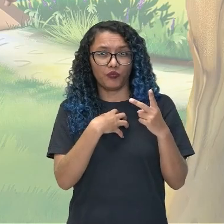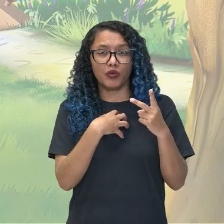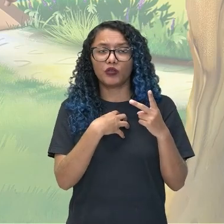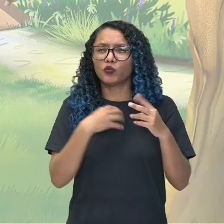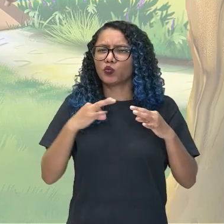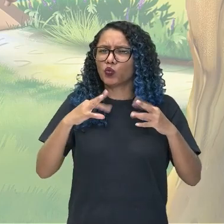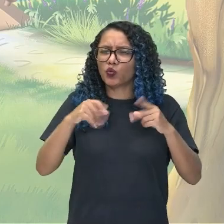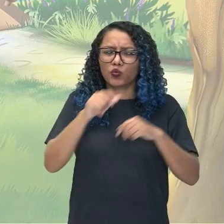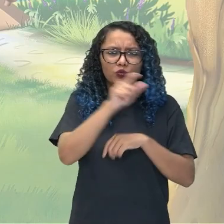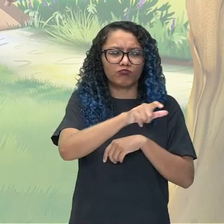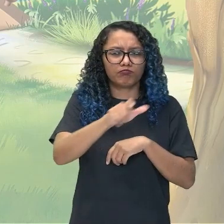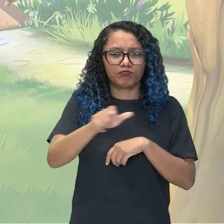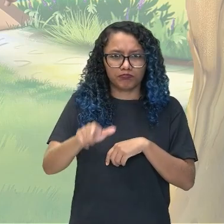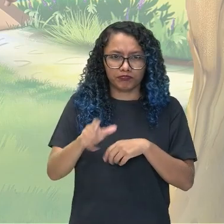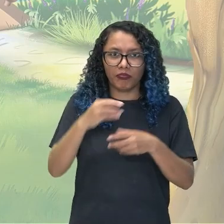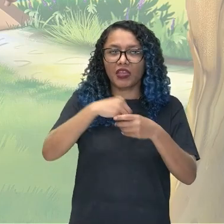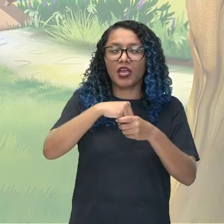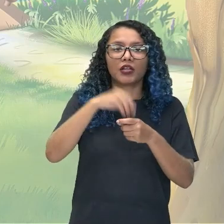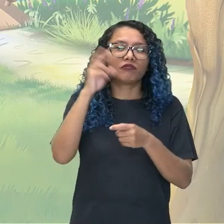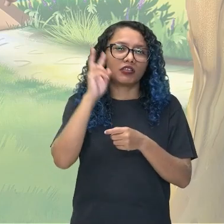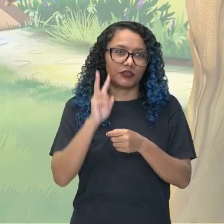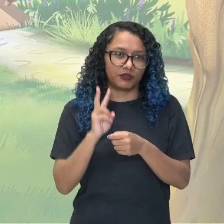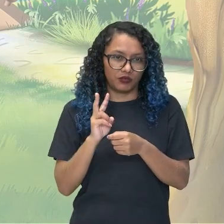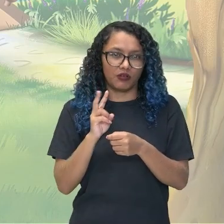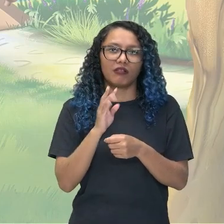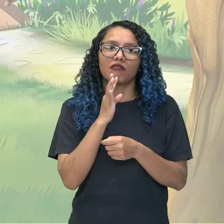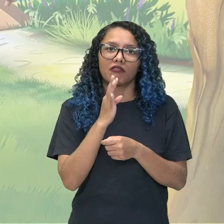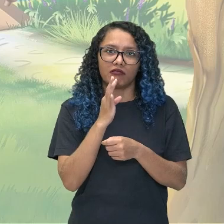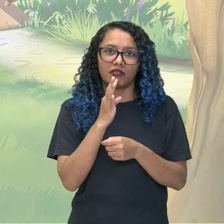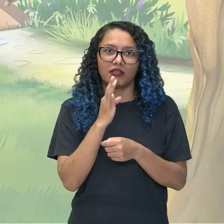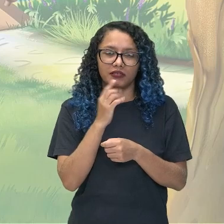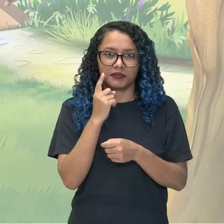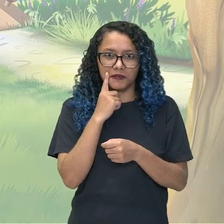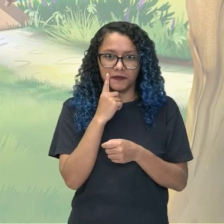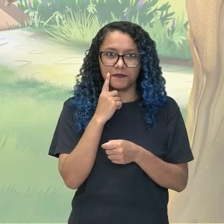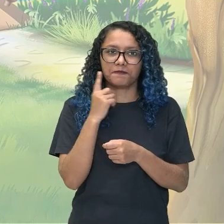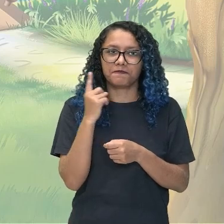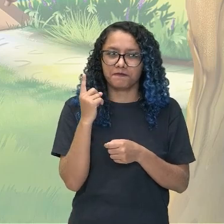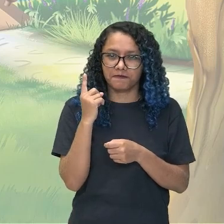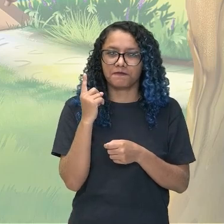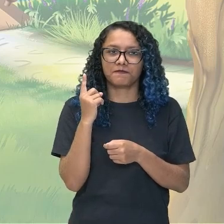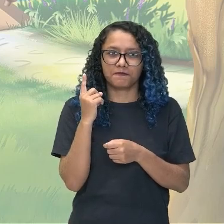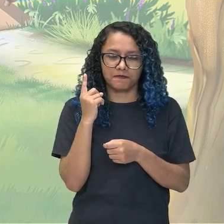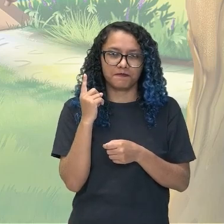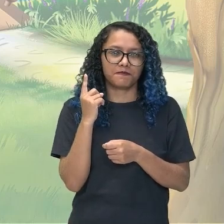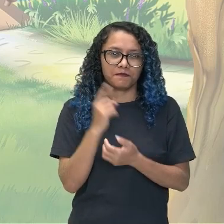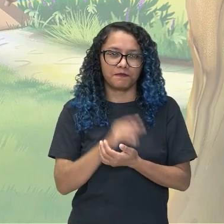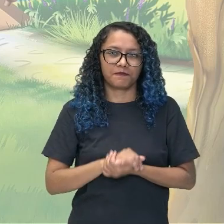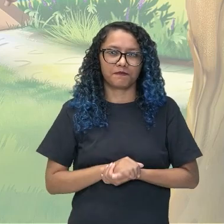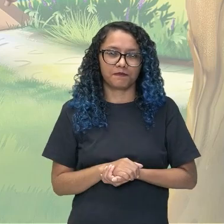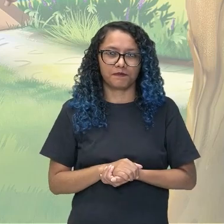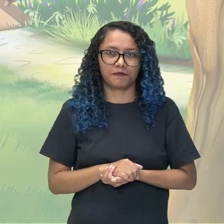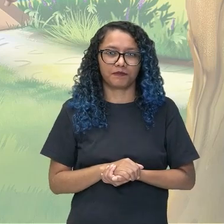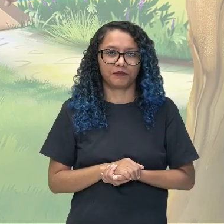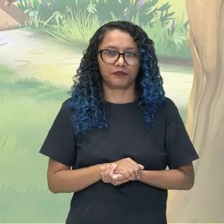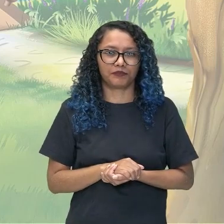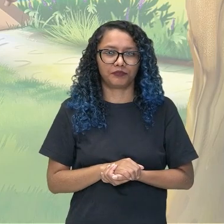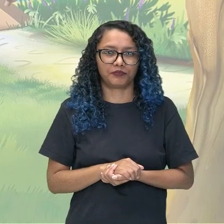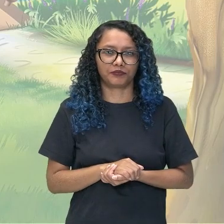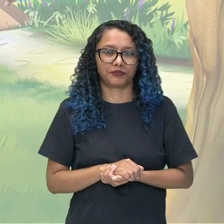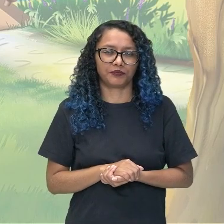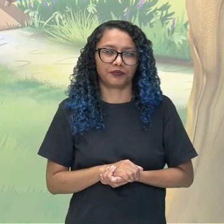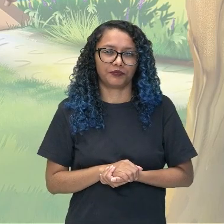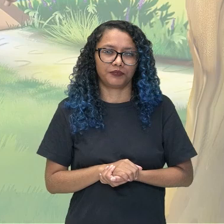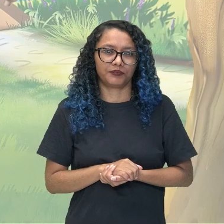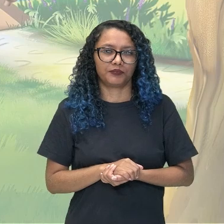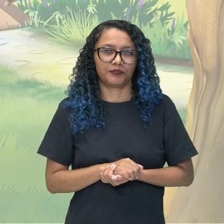todos los personajes envolvidos. Entonces, la próxima carta, él, a gente consigue perceber esta información.